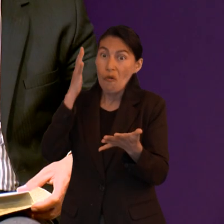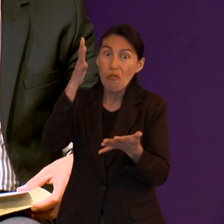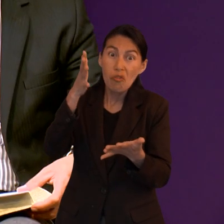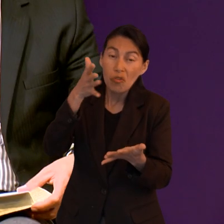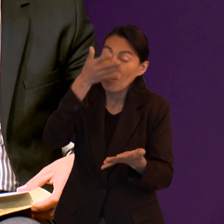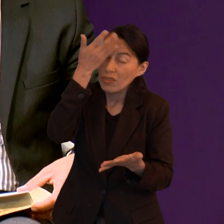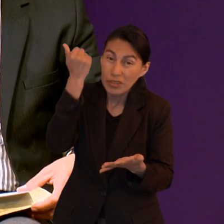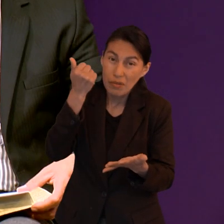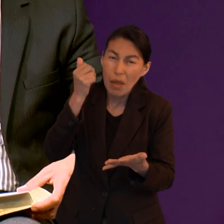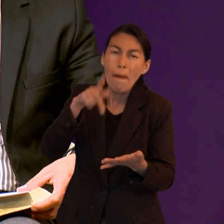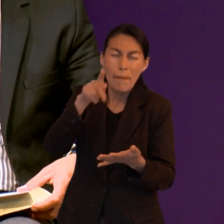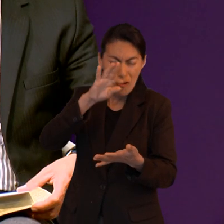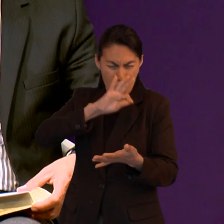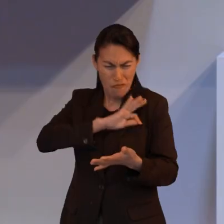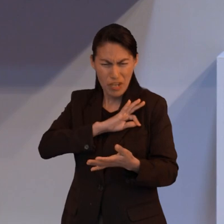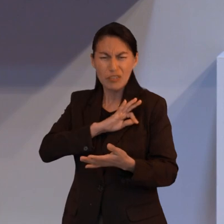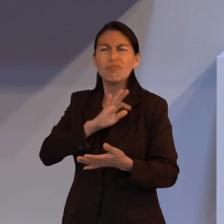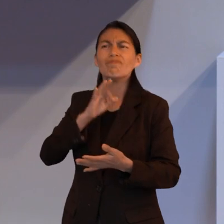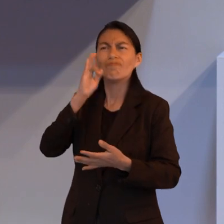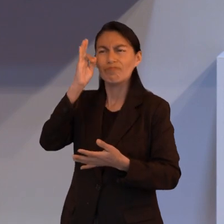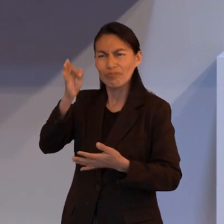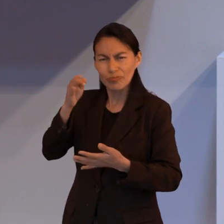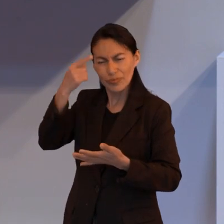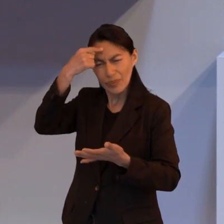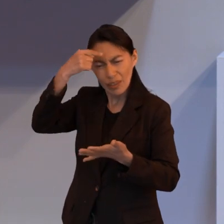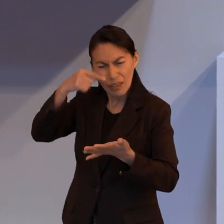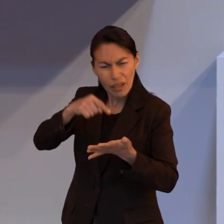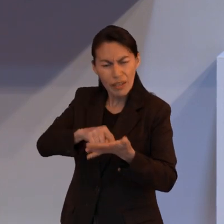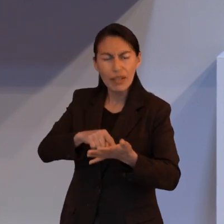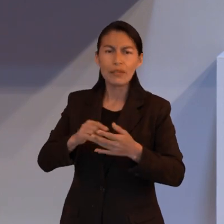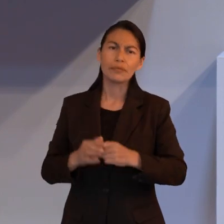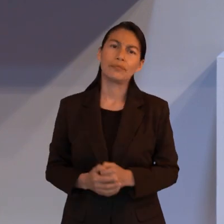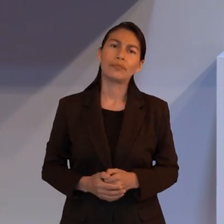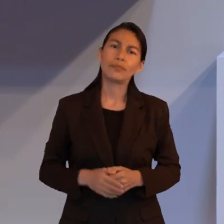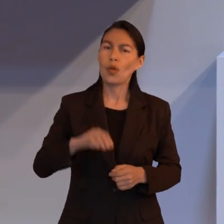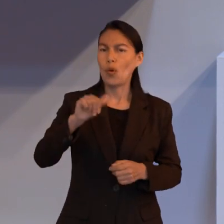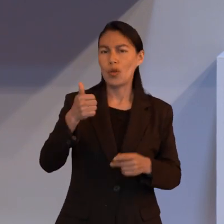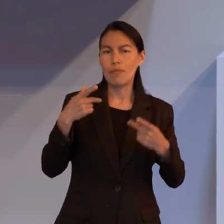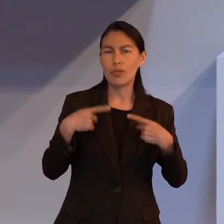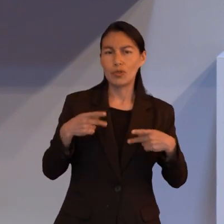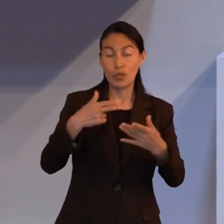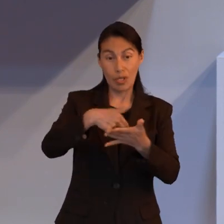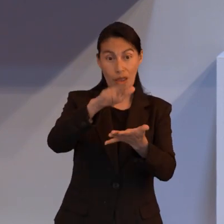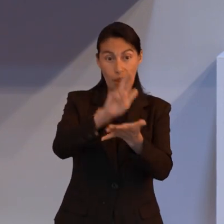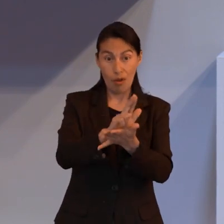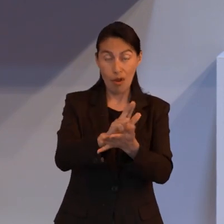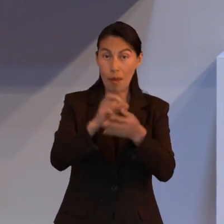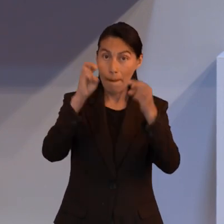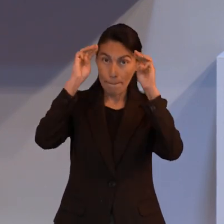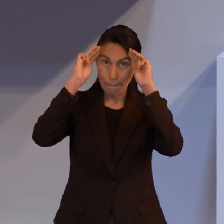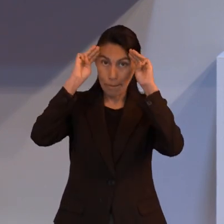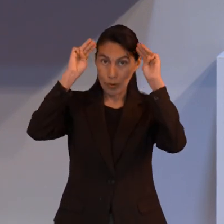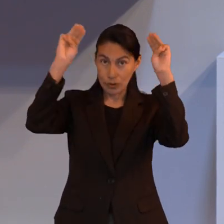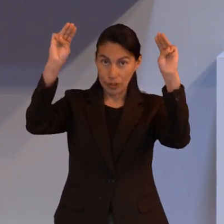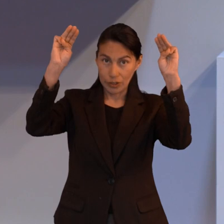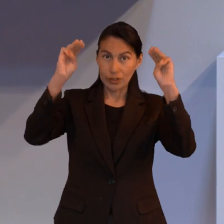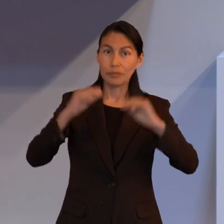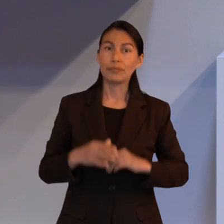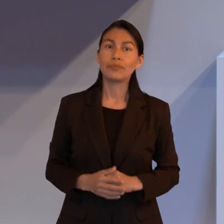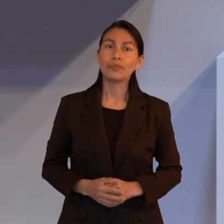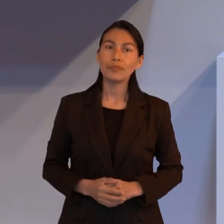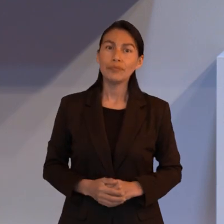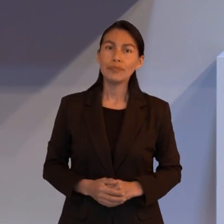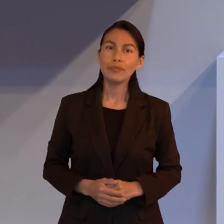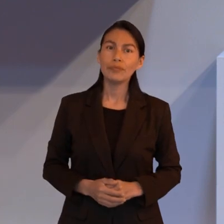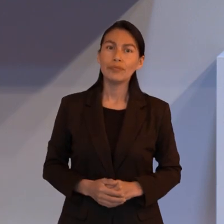creyeron en Dios hicieron lo que él les pidió a pesar de no saber lo que iba a pasar en el futuro. Tenemos otro ejemplo aquí en la lista